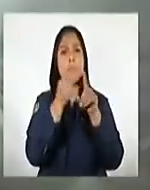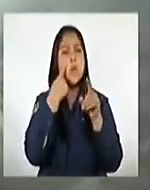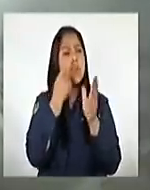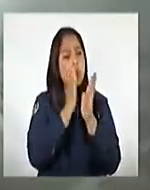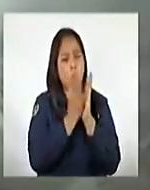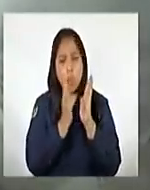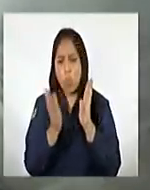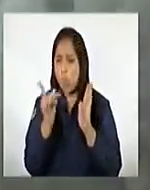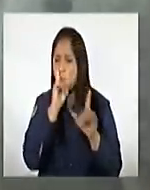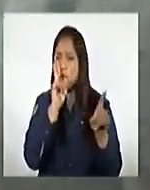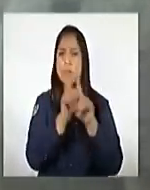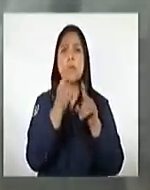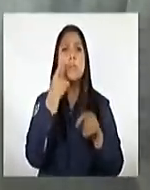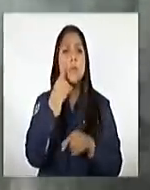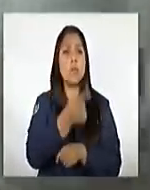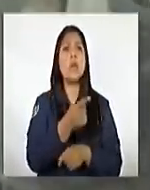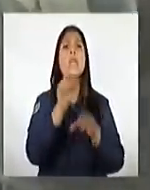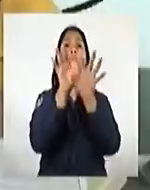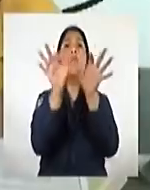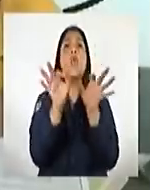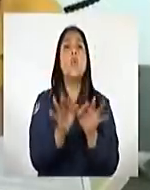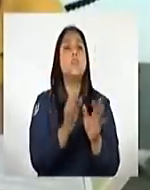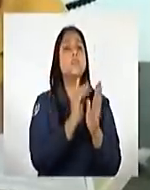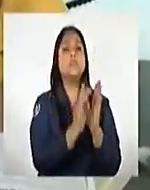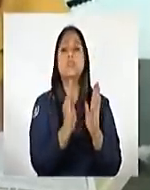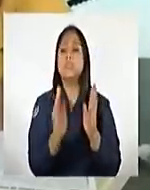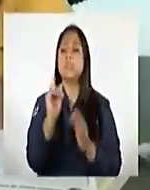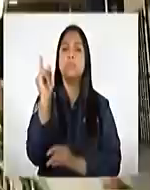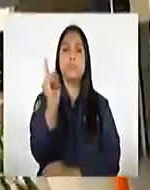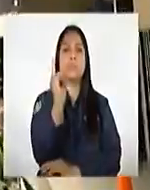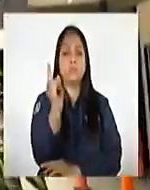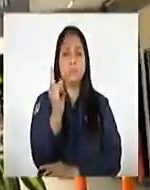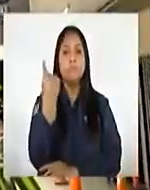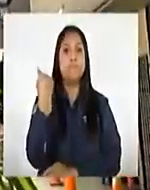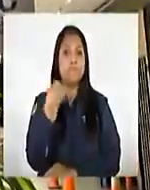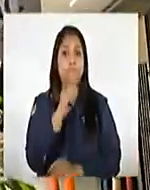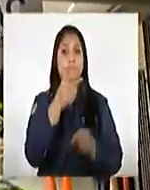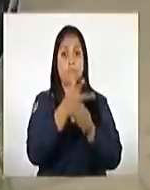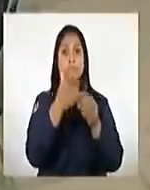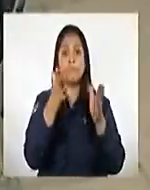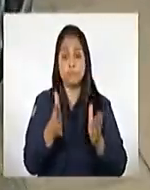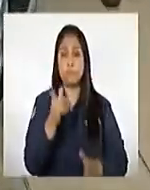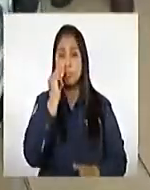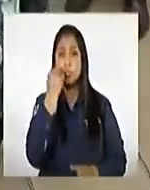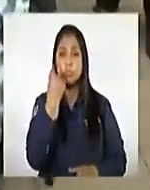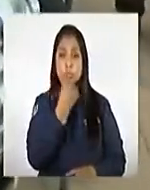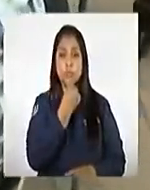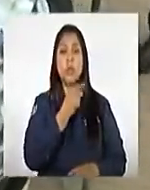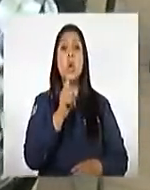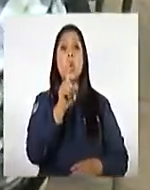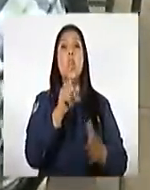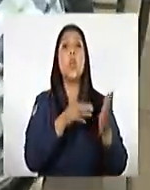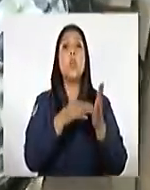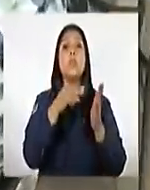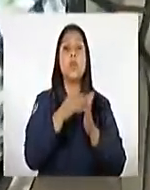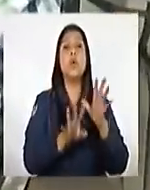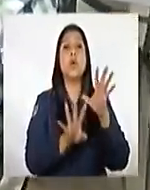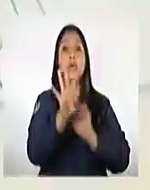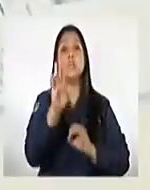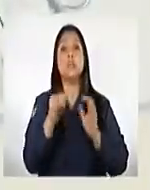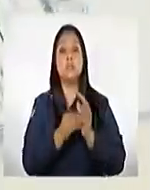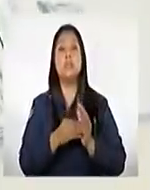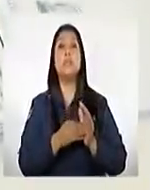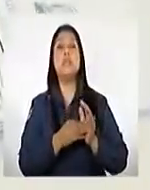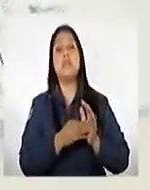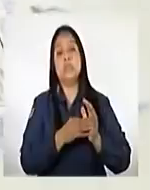ordenada y priorizada a los guatemaltecos y guatemaltecas. Además, hemos aplicado un millón catorce mil trescientas ocho